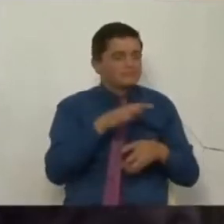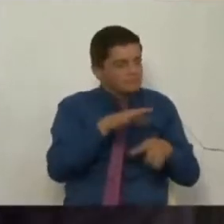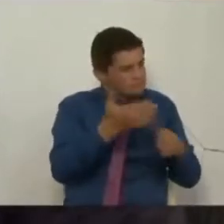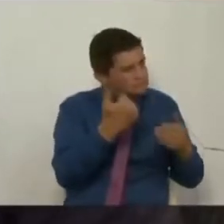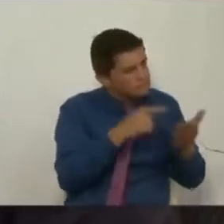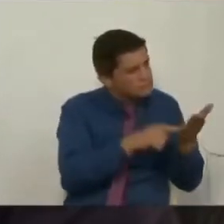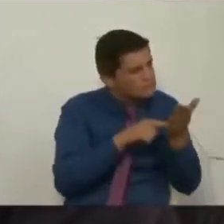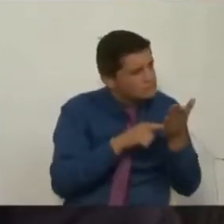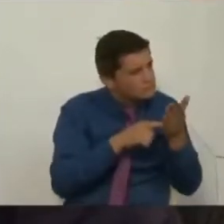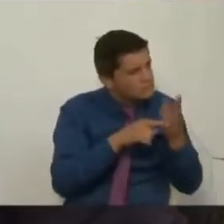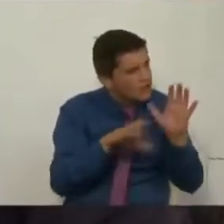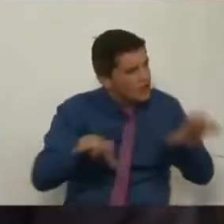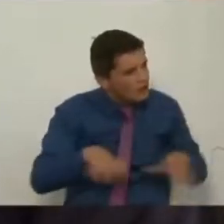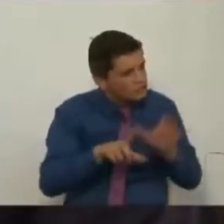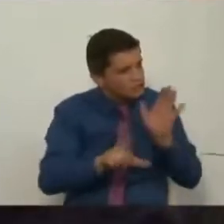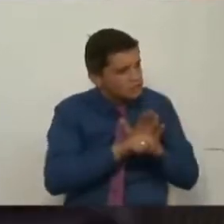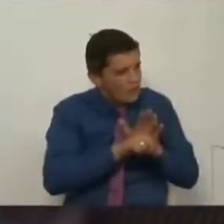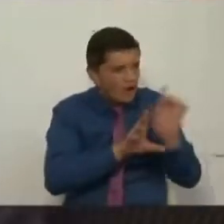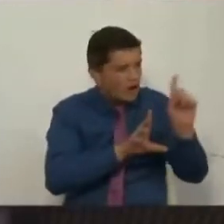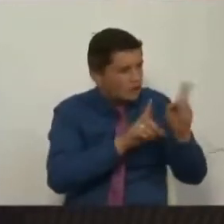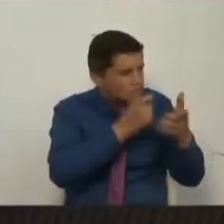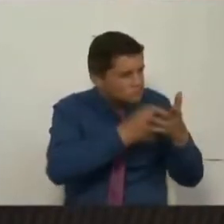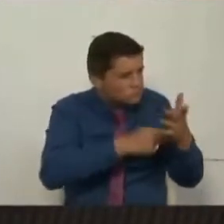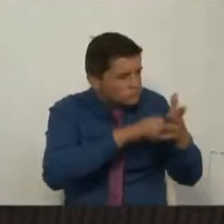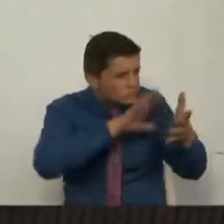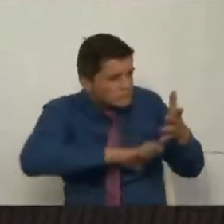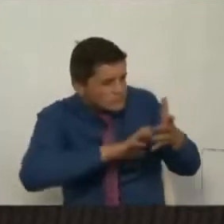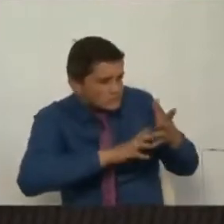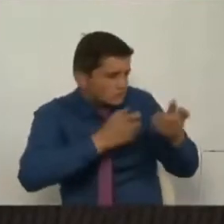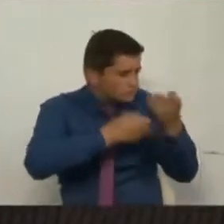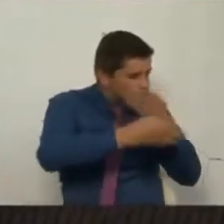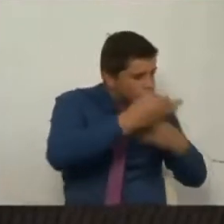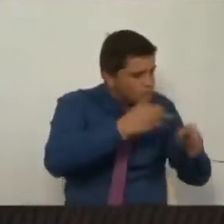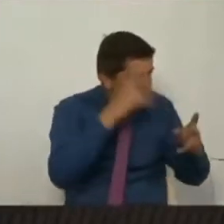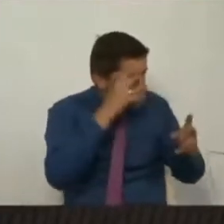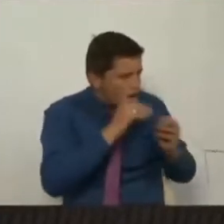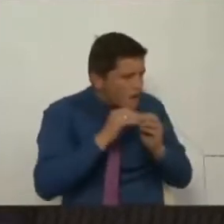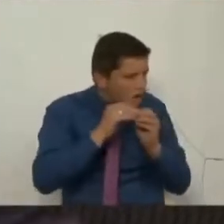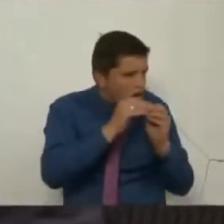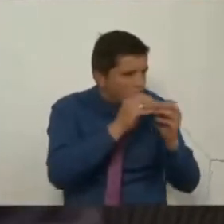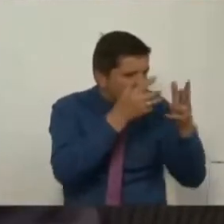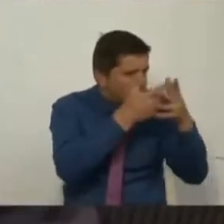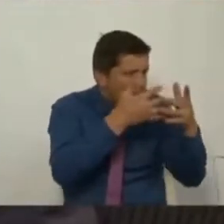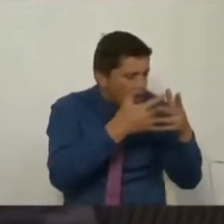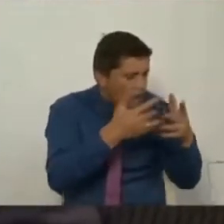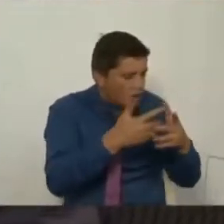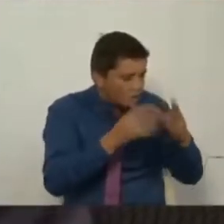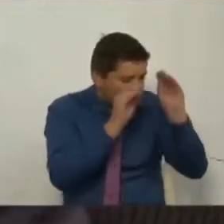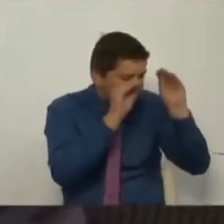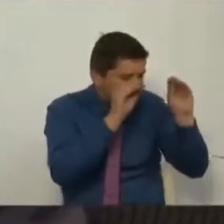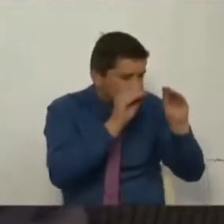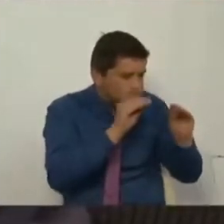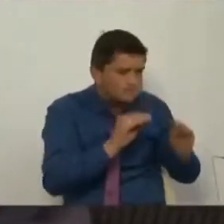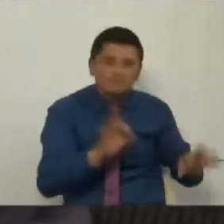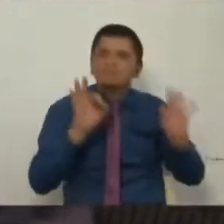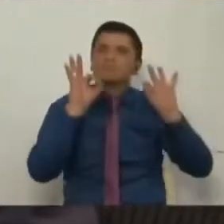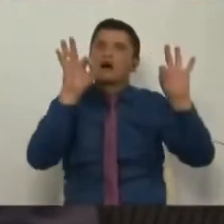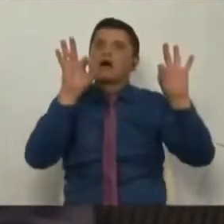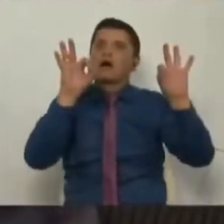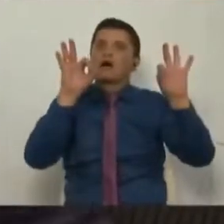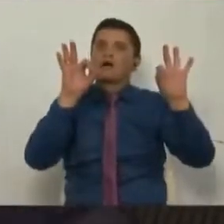legislativo, quitémole esto, esto, esto, esto y lleguemos a un texto que evidentemente